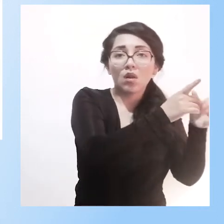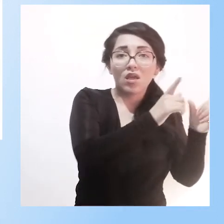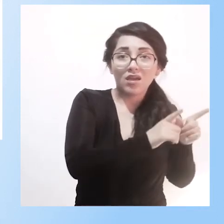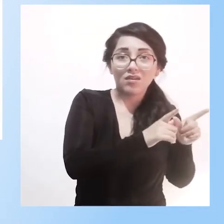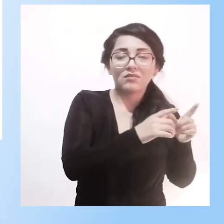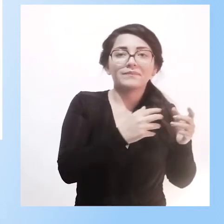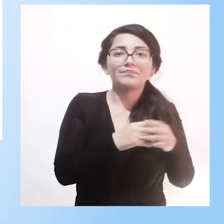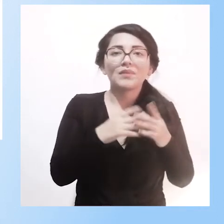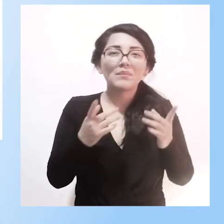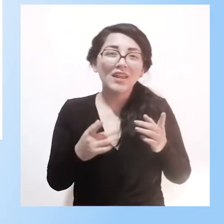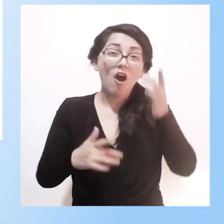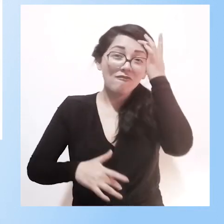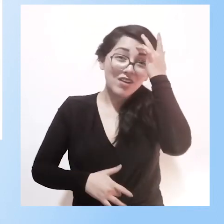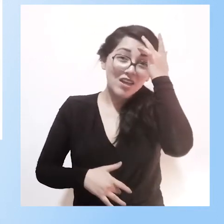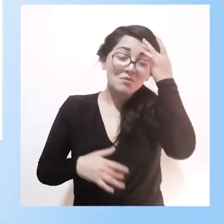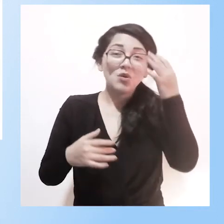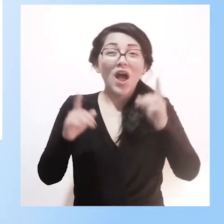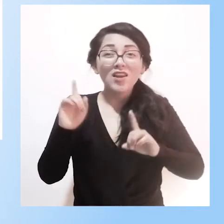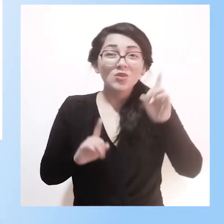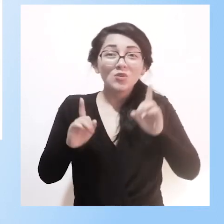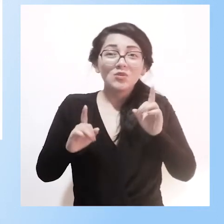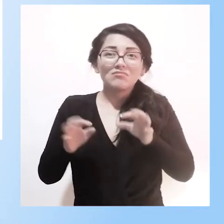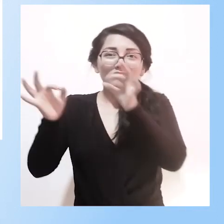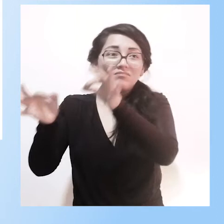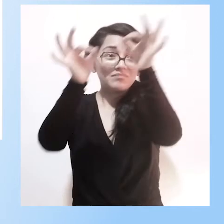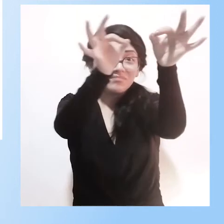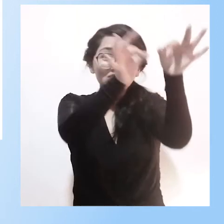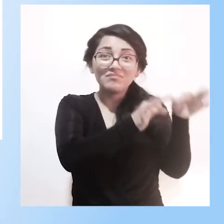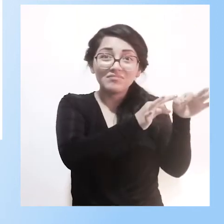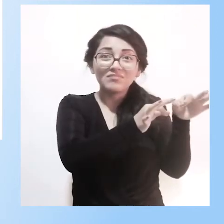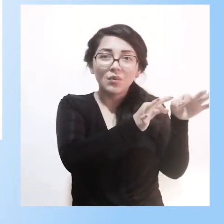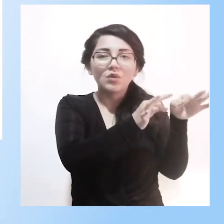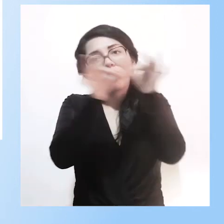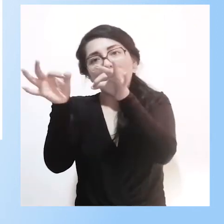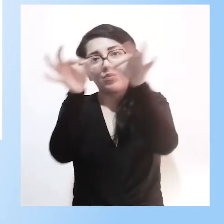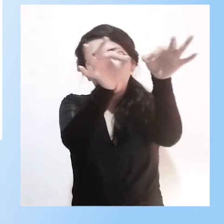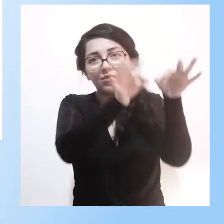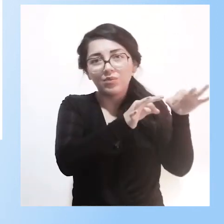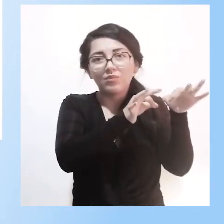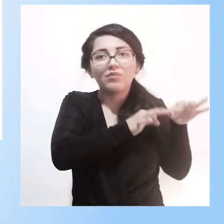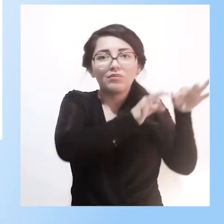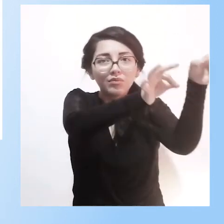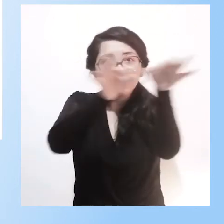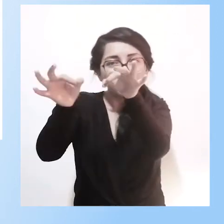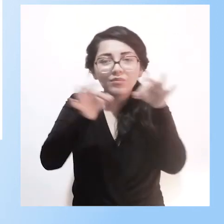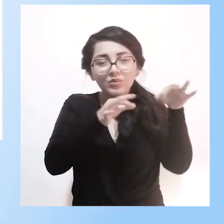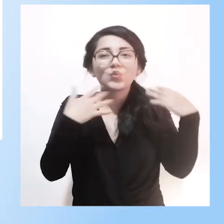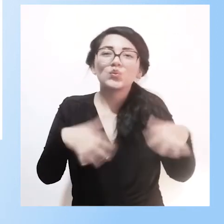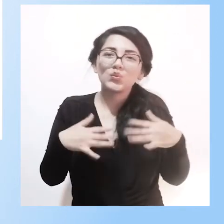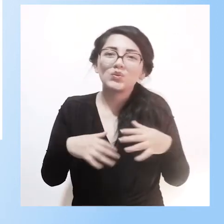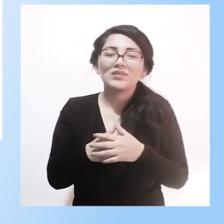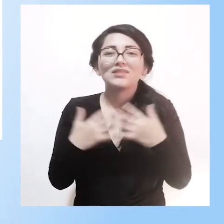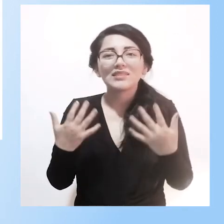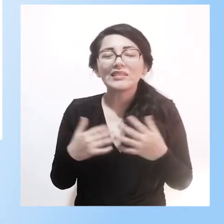muy constante con los crónicos, que hay repercusiones de